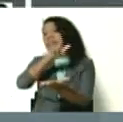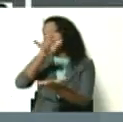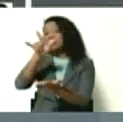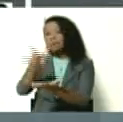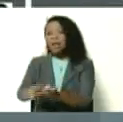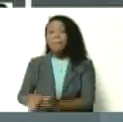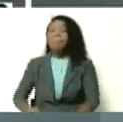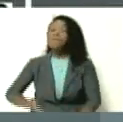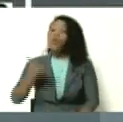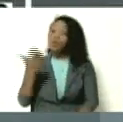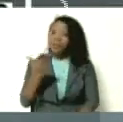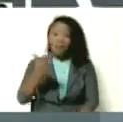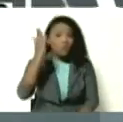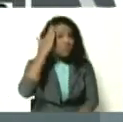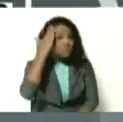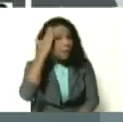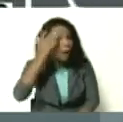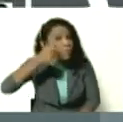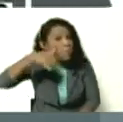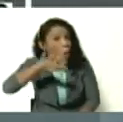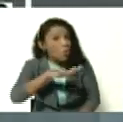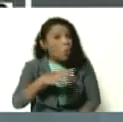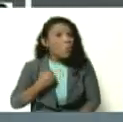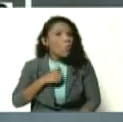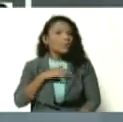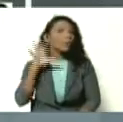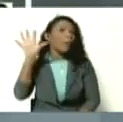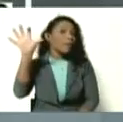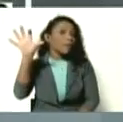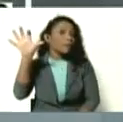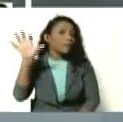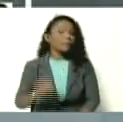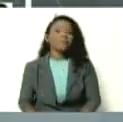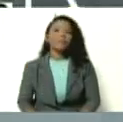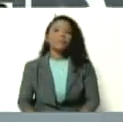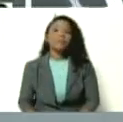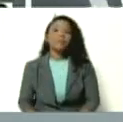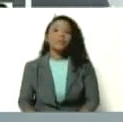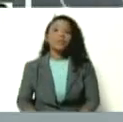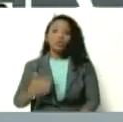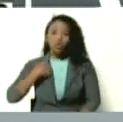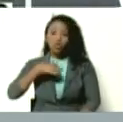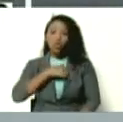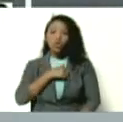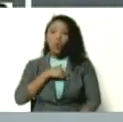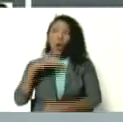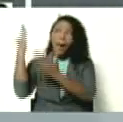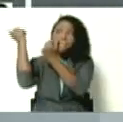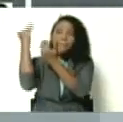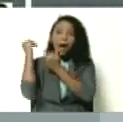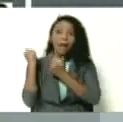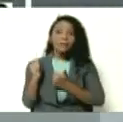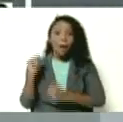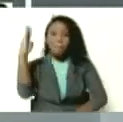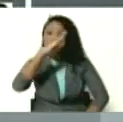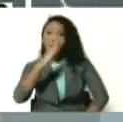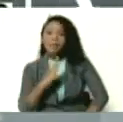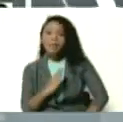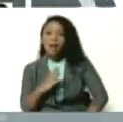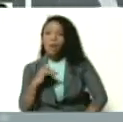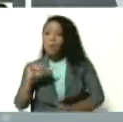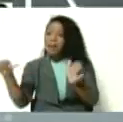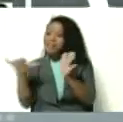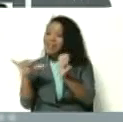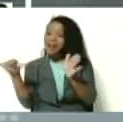Importante, para que lo sepa el pueblo de nuestra patria, somos la esperanza de Manaos, lo más cercano que tiene